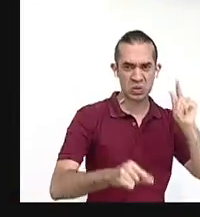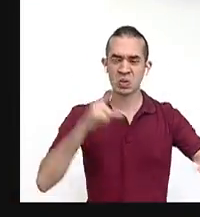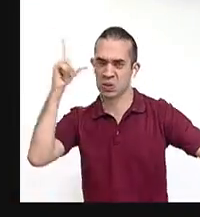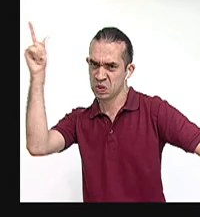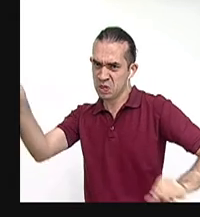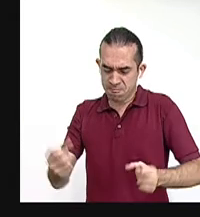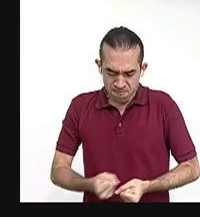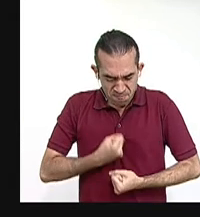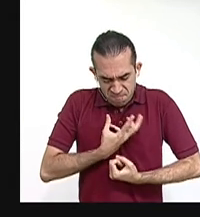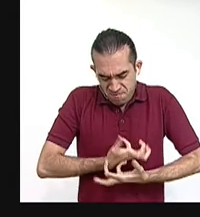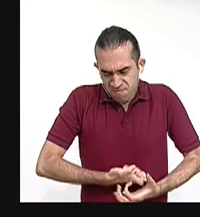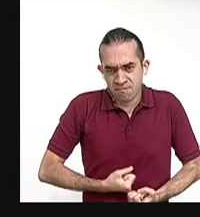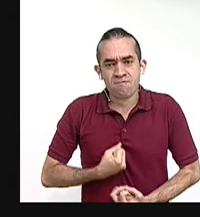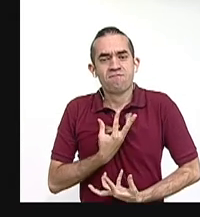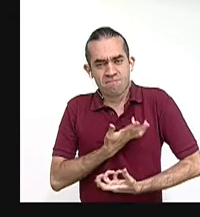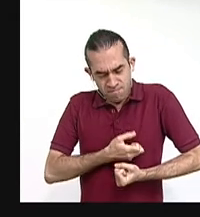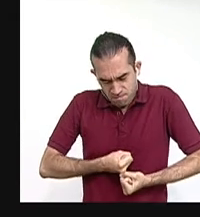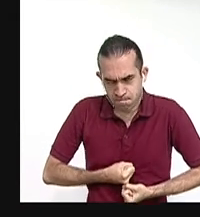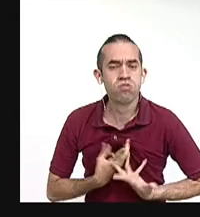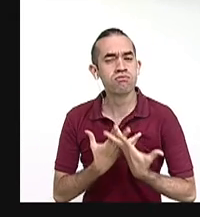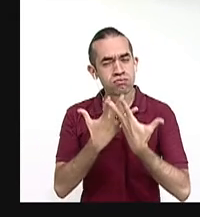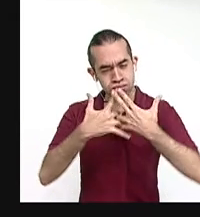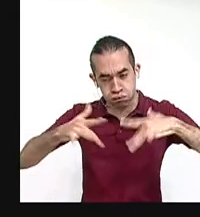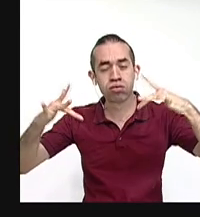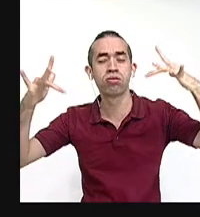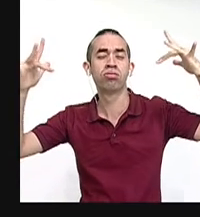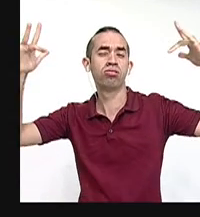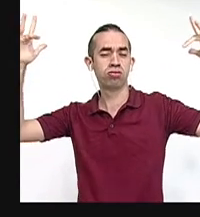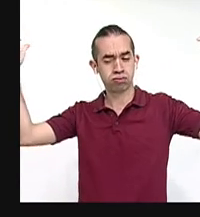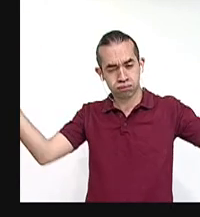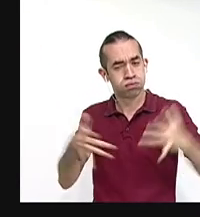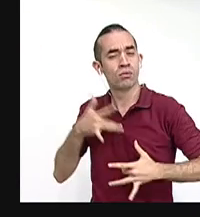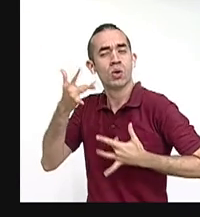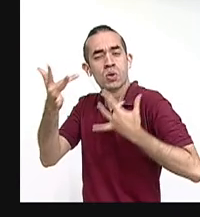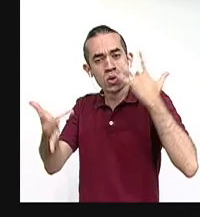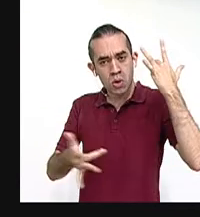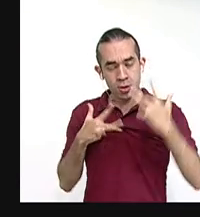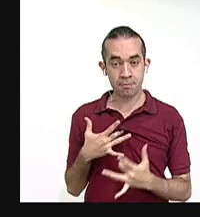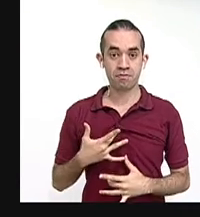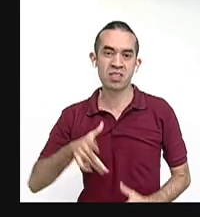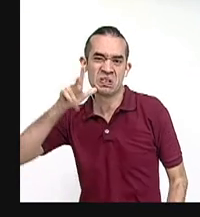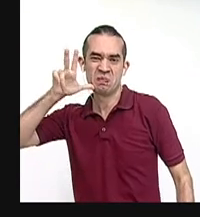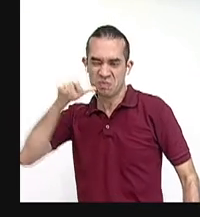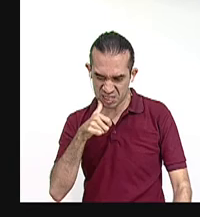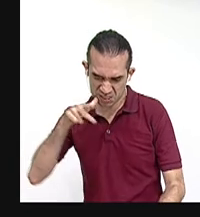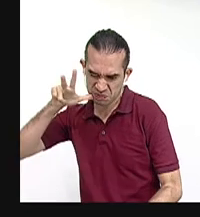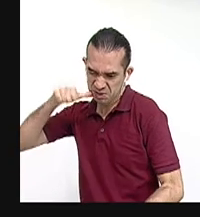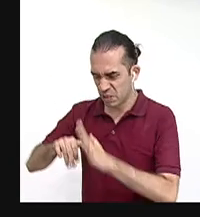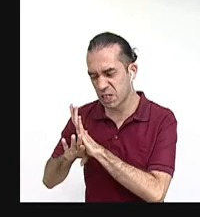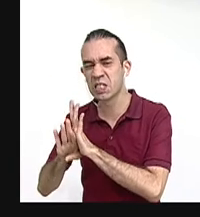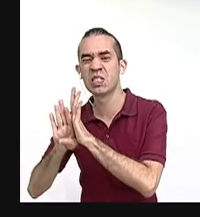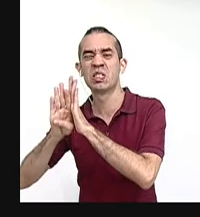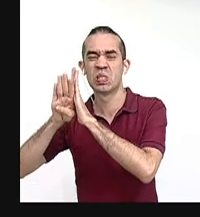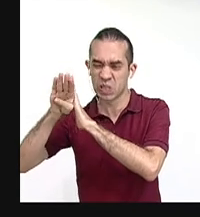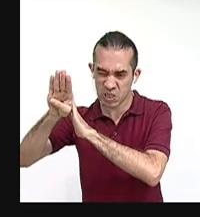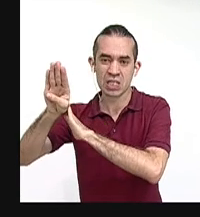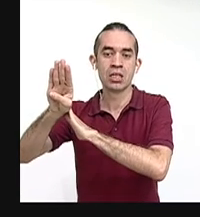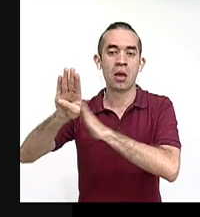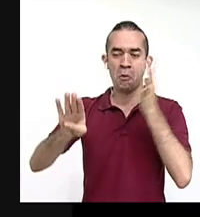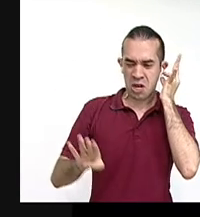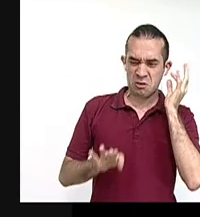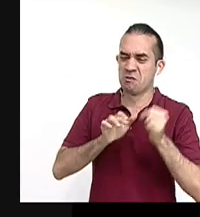de cosas sensibles. Cuanto se afina el machismo, o mujeres sabias y